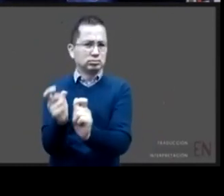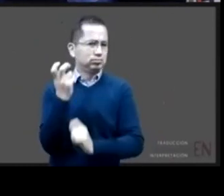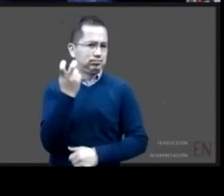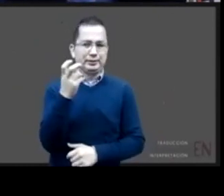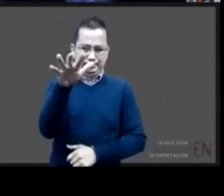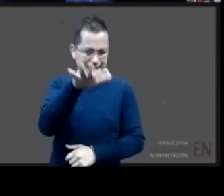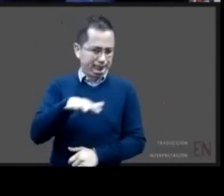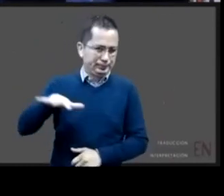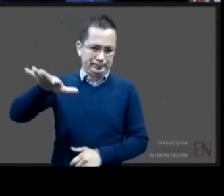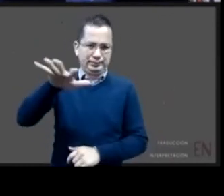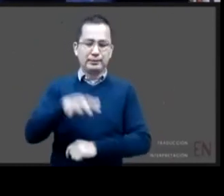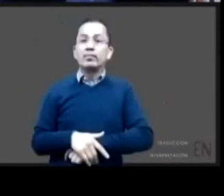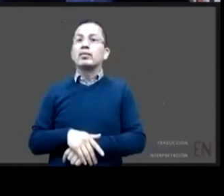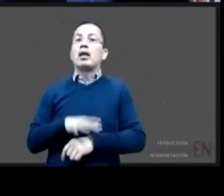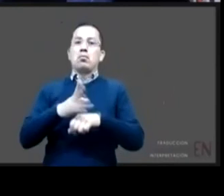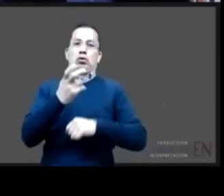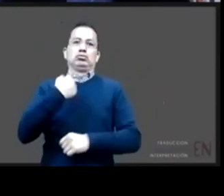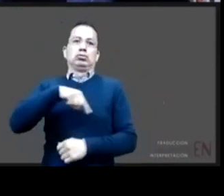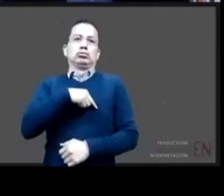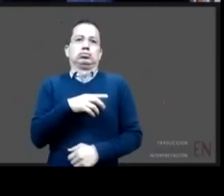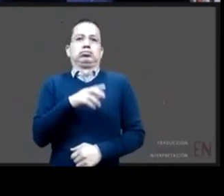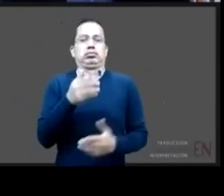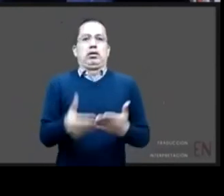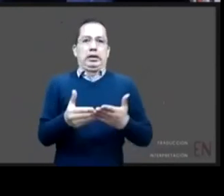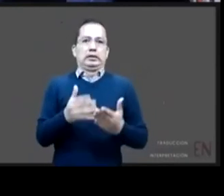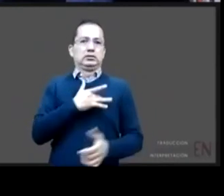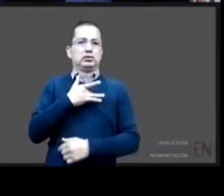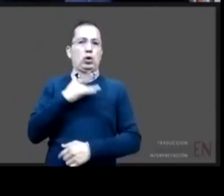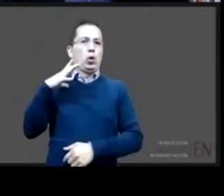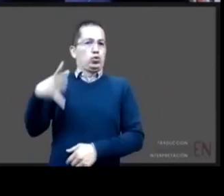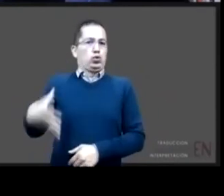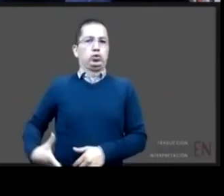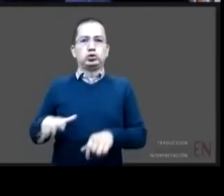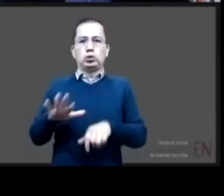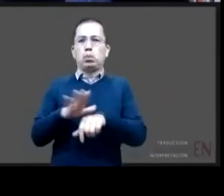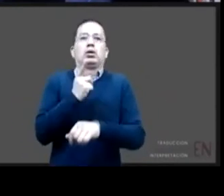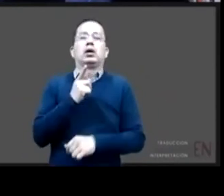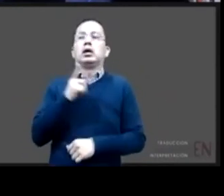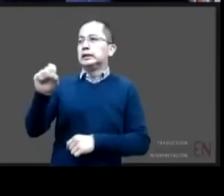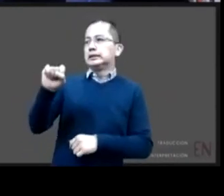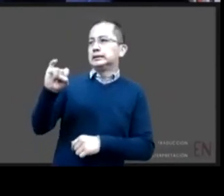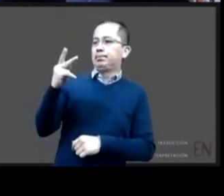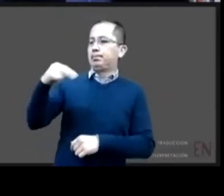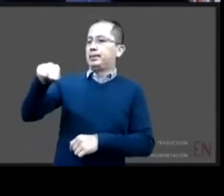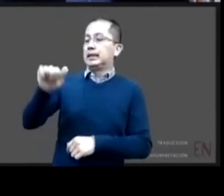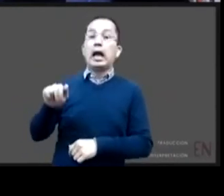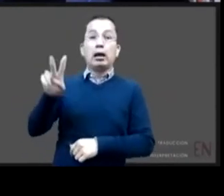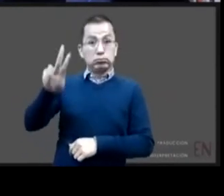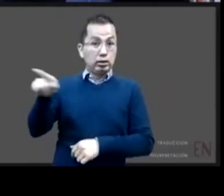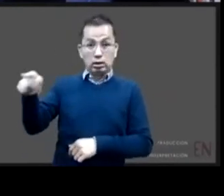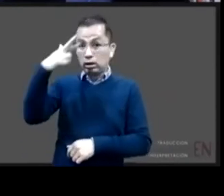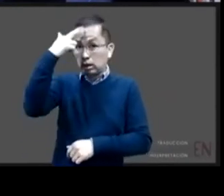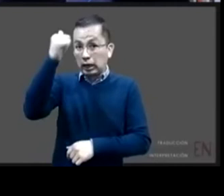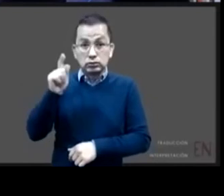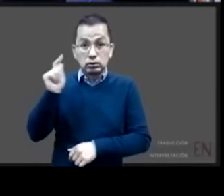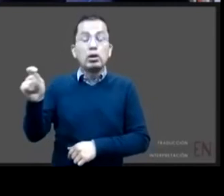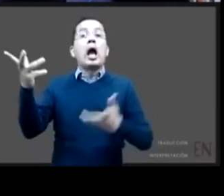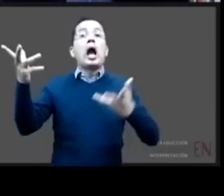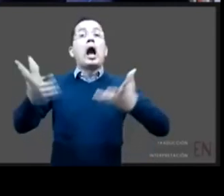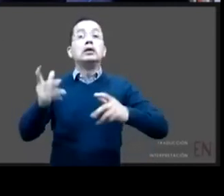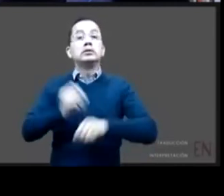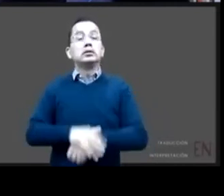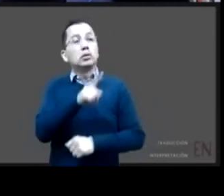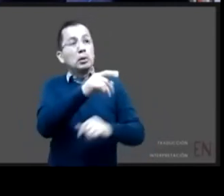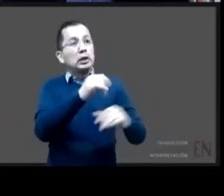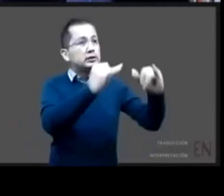de lo que implica la naturaleza disciplina de cómo articular esfuerzos entre todas las instancias posibles porque